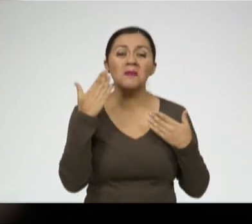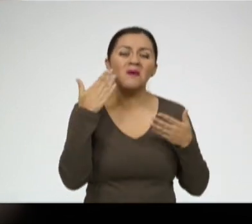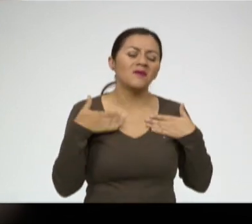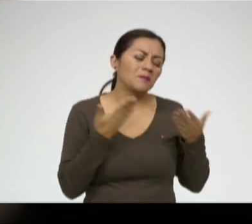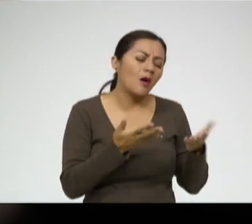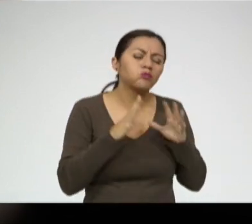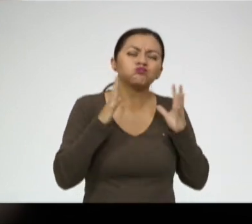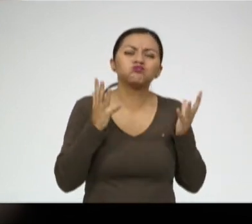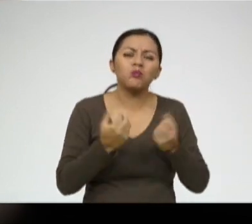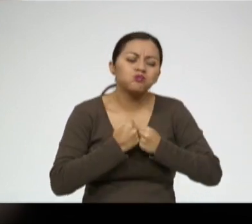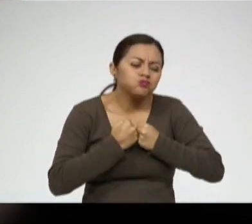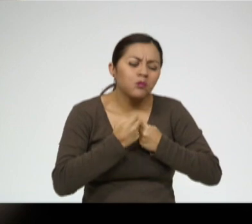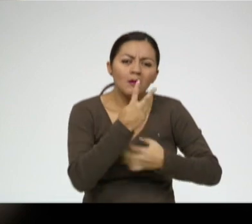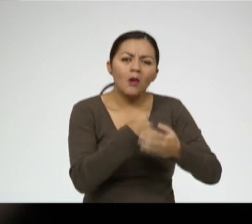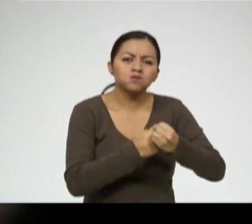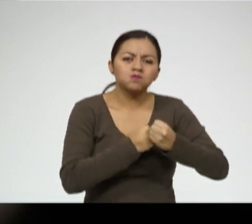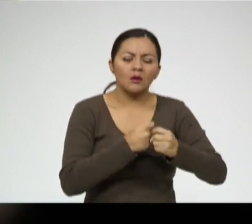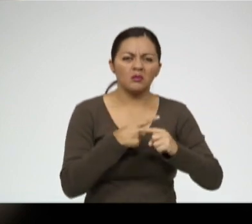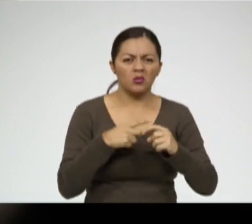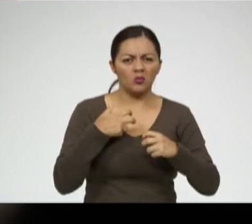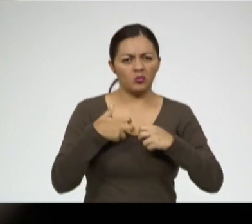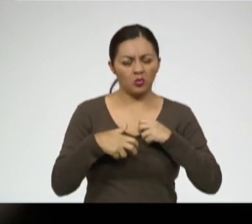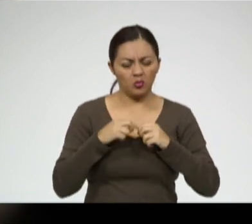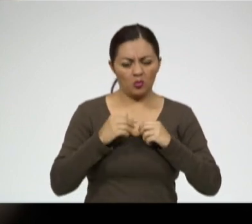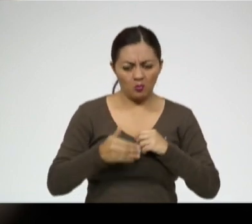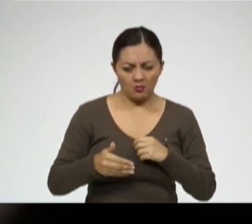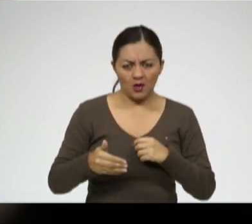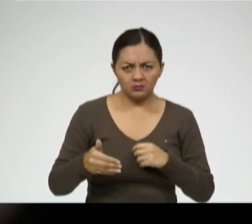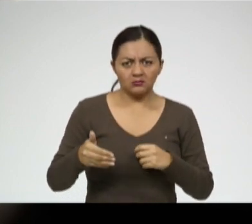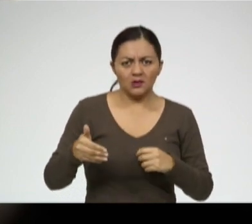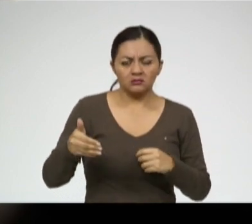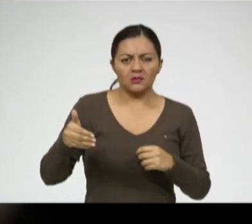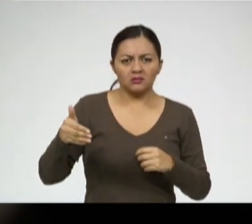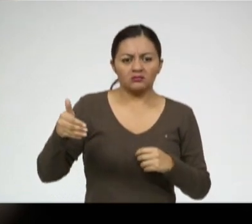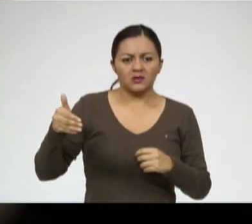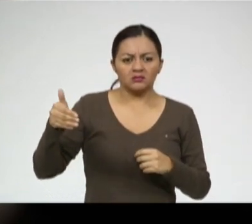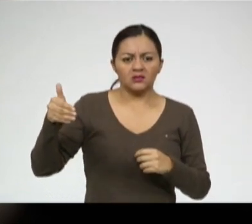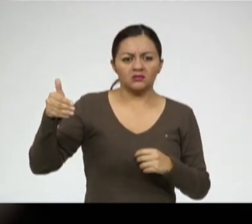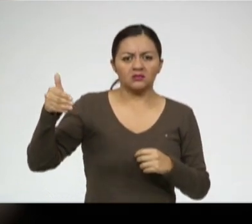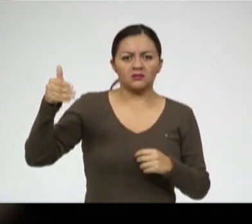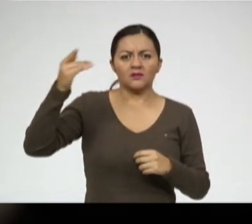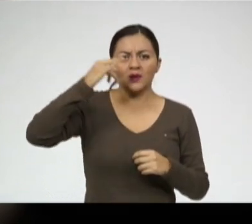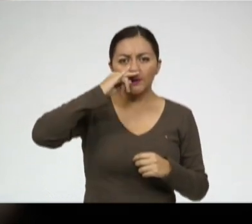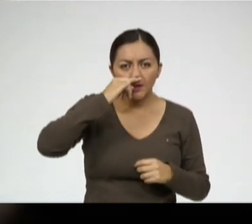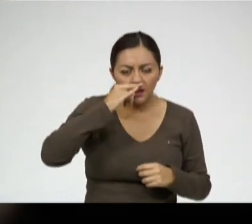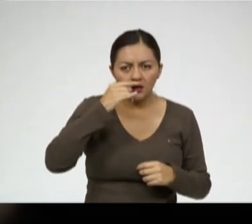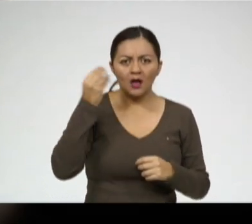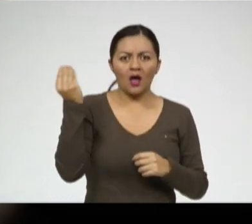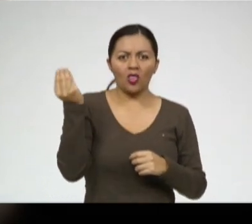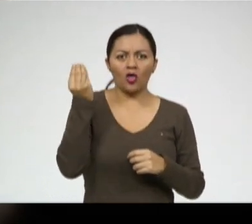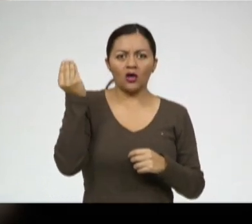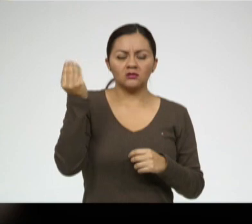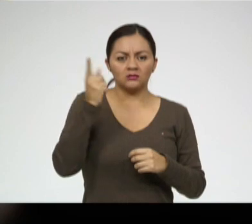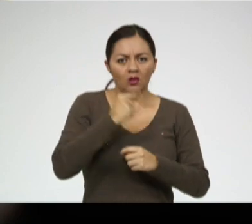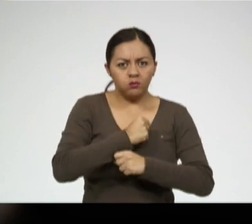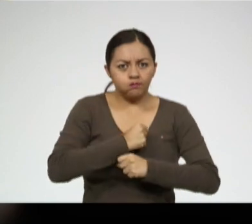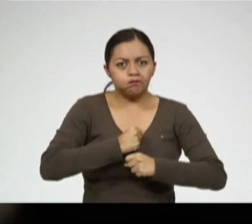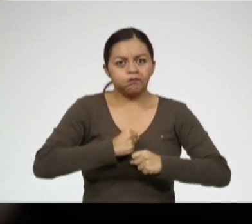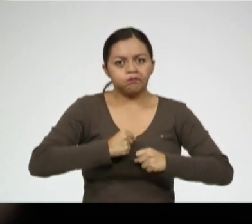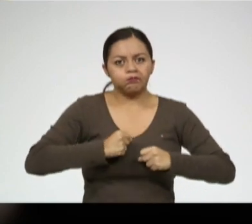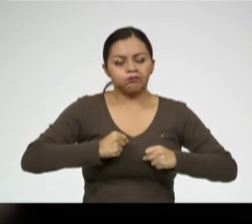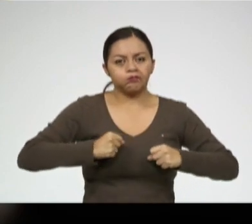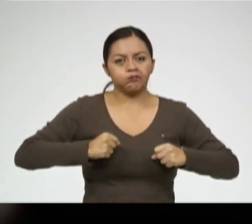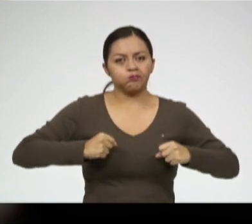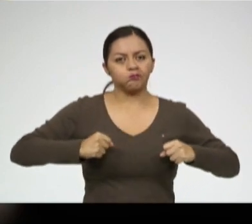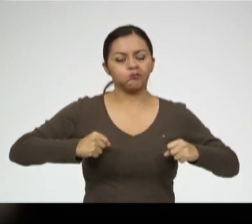redondita. Pero este problema se fue dando durante todo el proceso de crecimiento de la niñez y en la adolescencia. Entonces